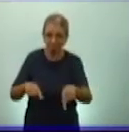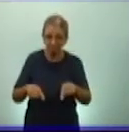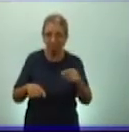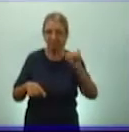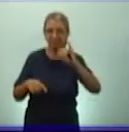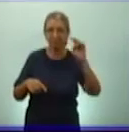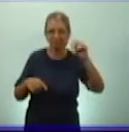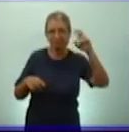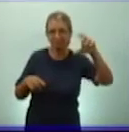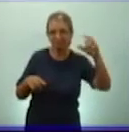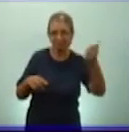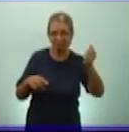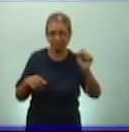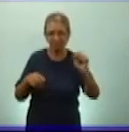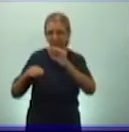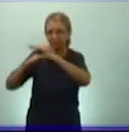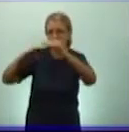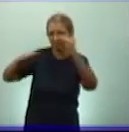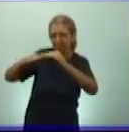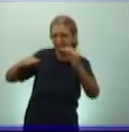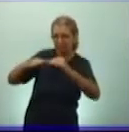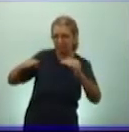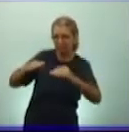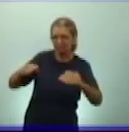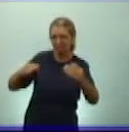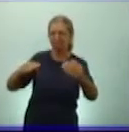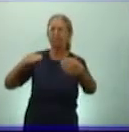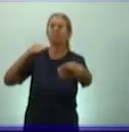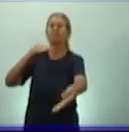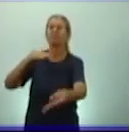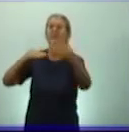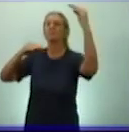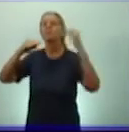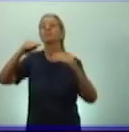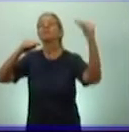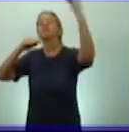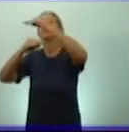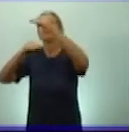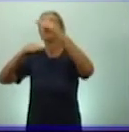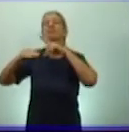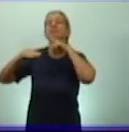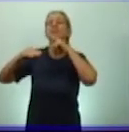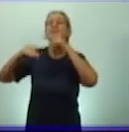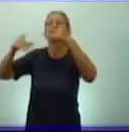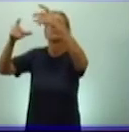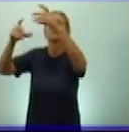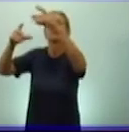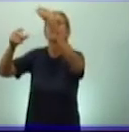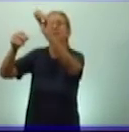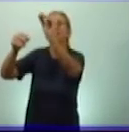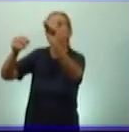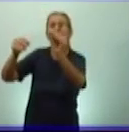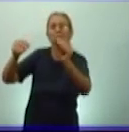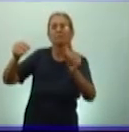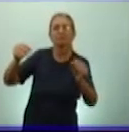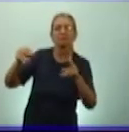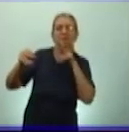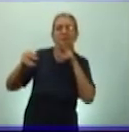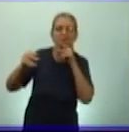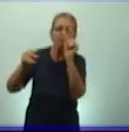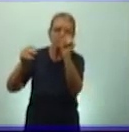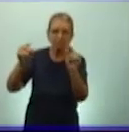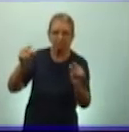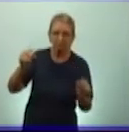también, incluso hacer como forma de embalse para poder regar aquel cultivo que les fue además muy fértil y muy provechoso.